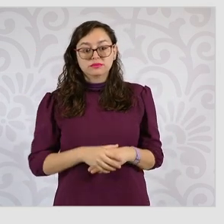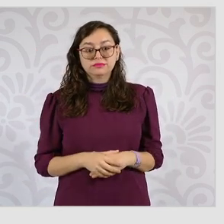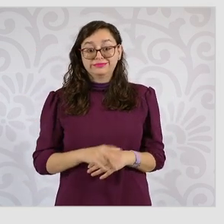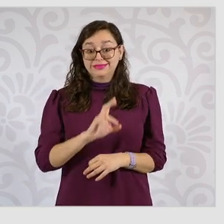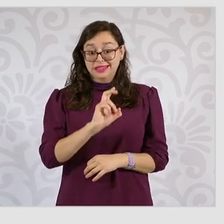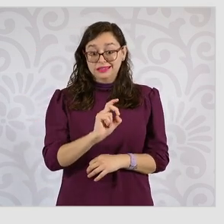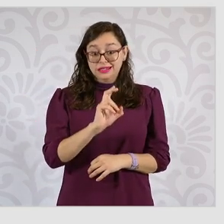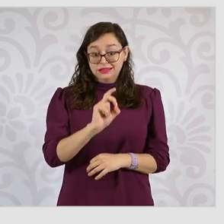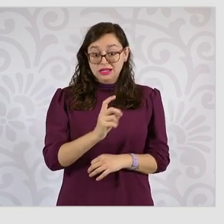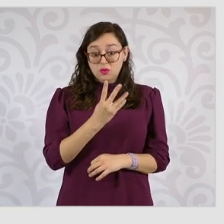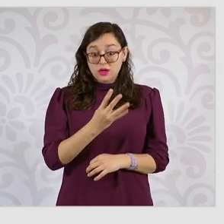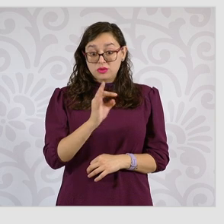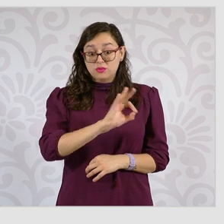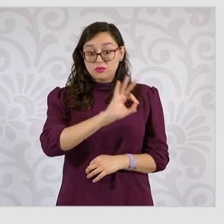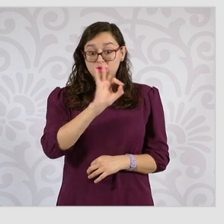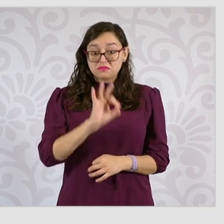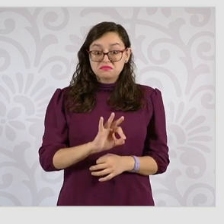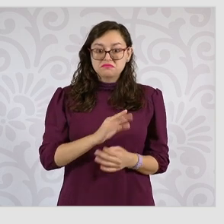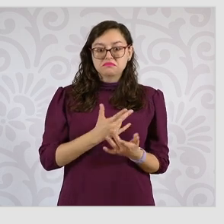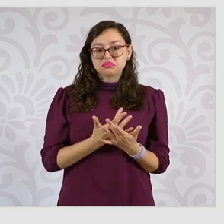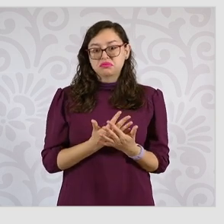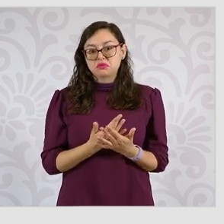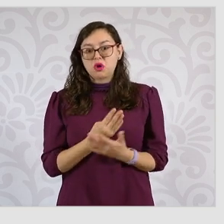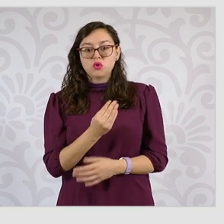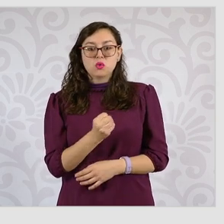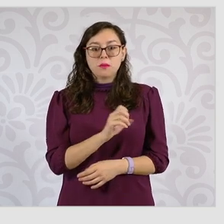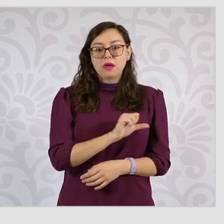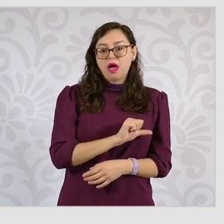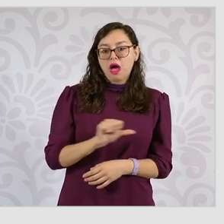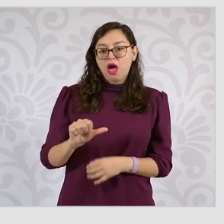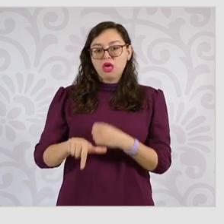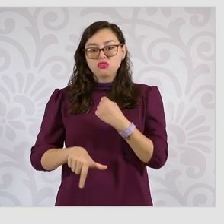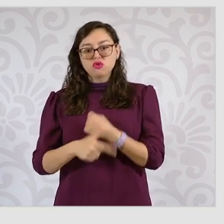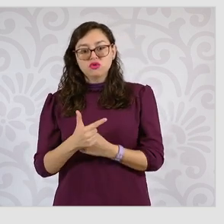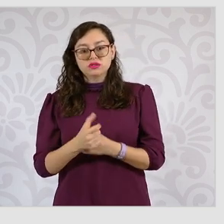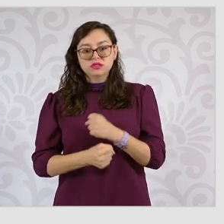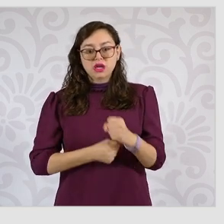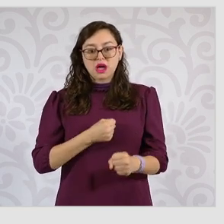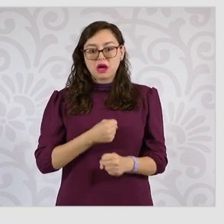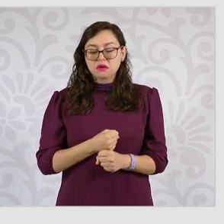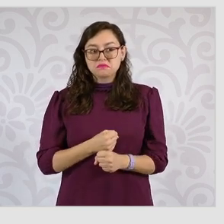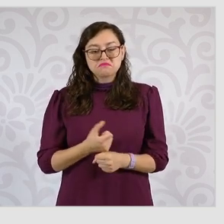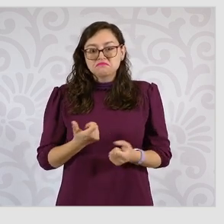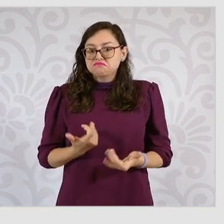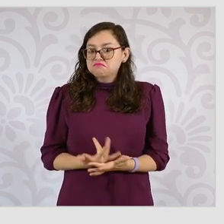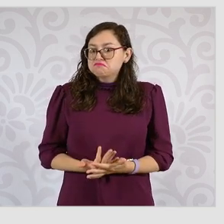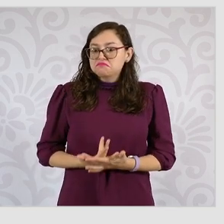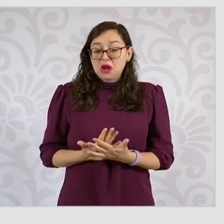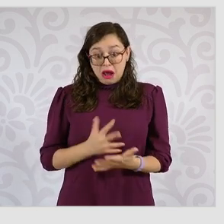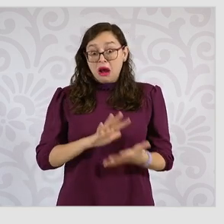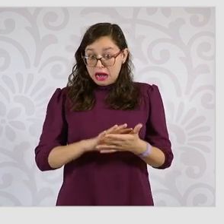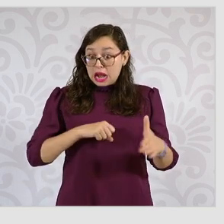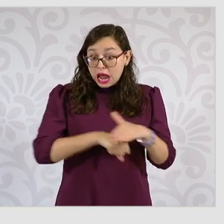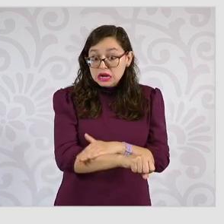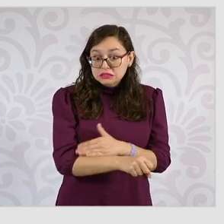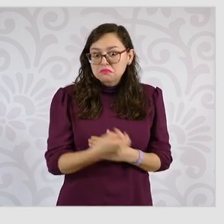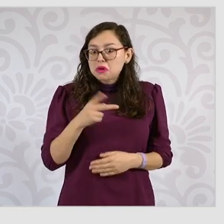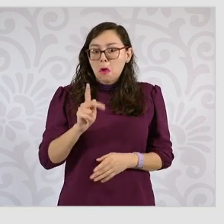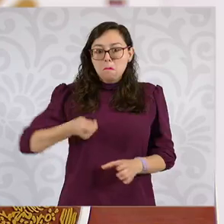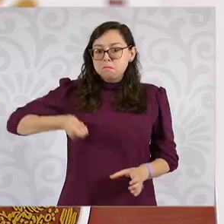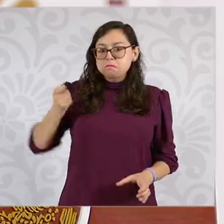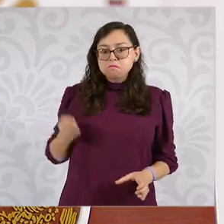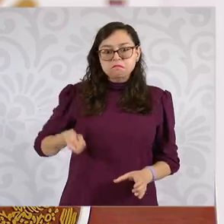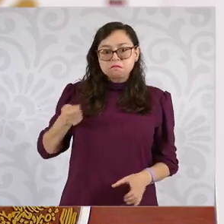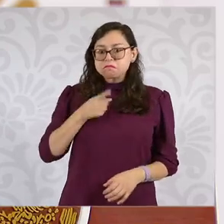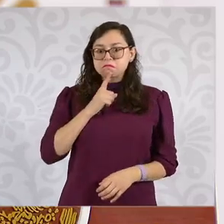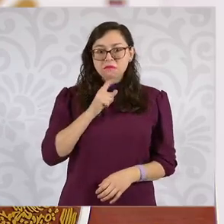por ciento lleva entre nueve y doce años de prisión sin la resolución de un juzgador.